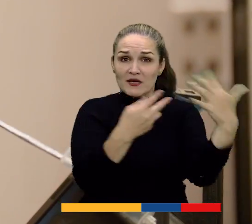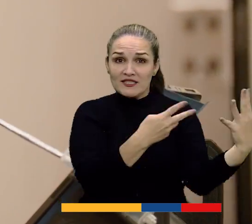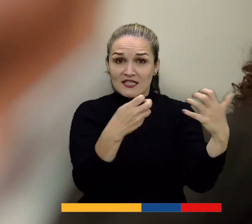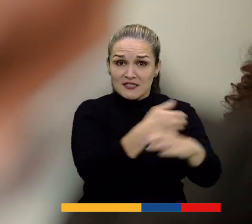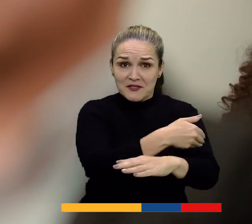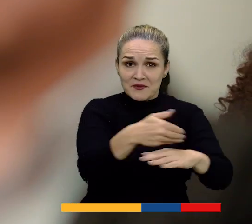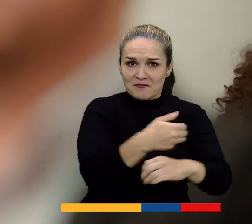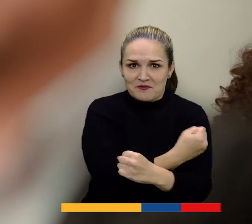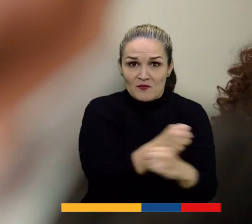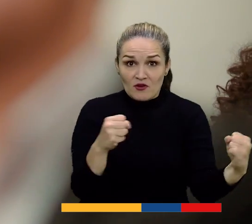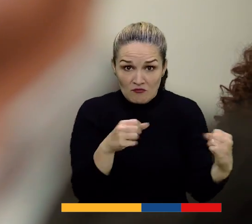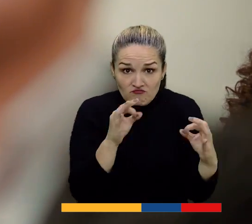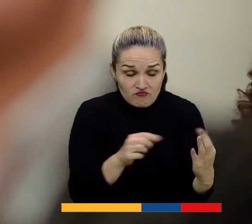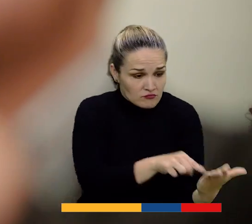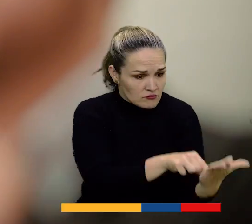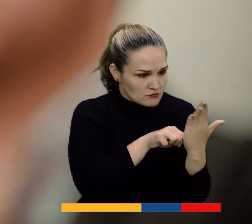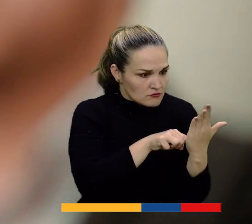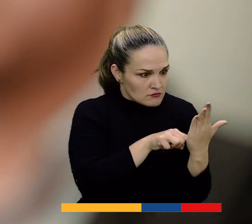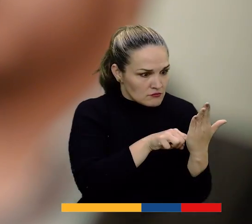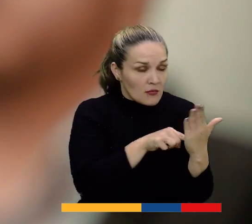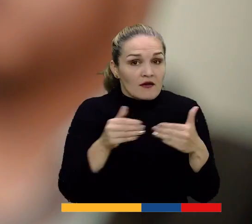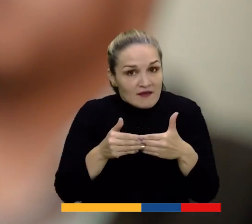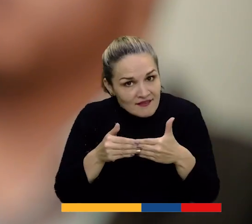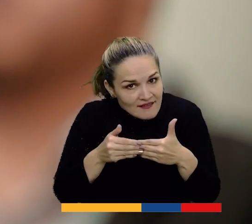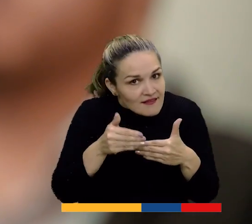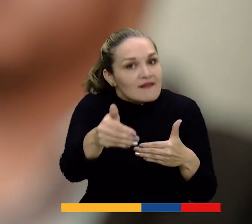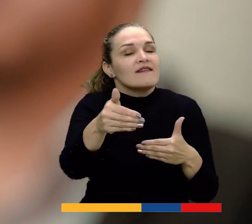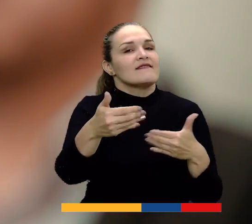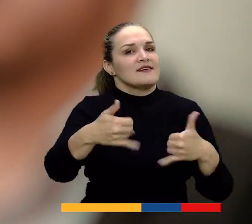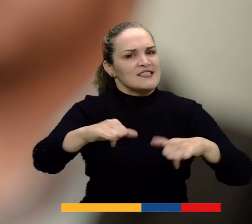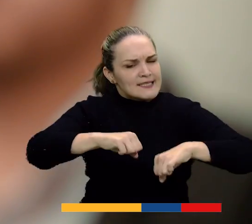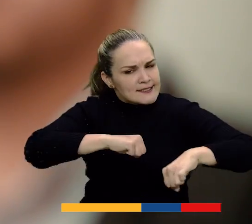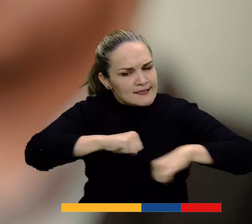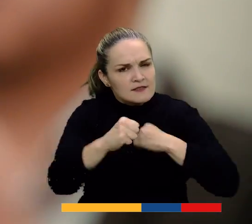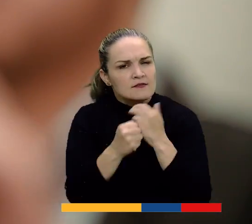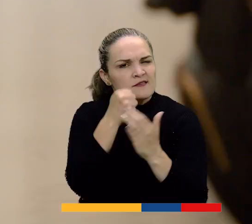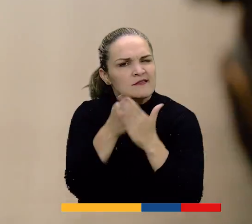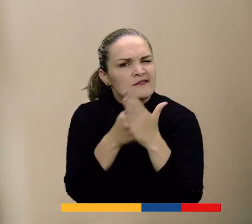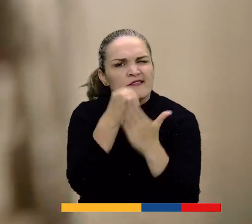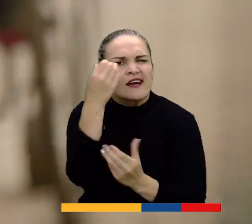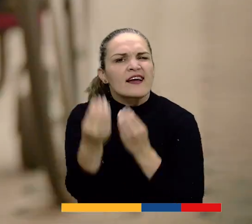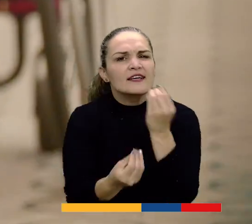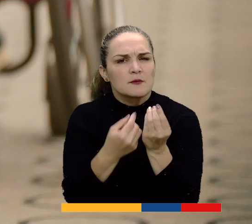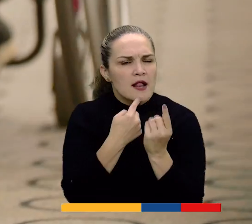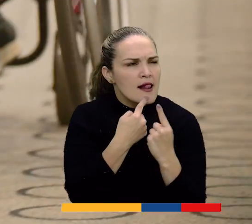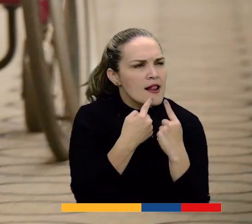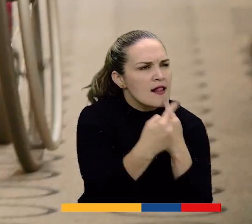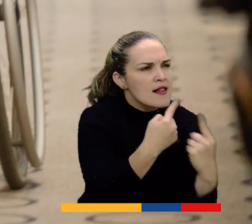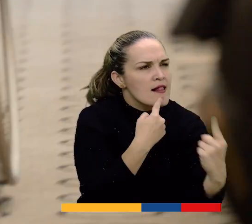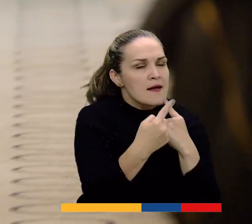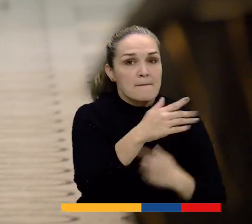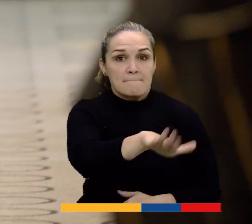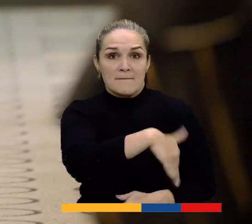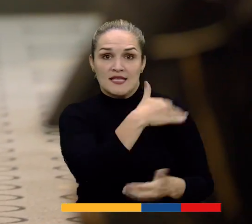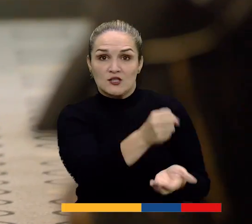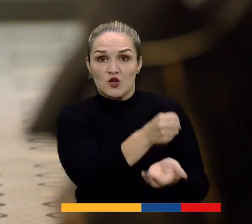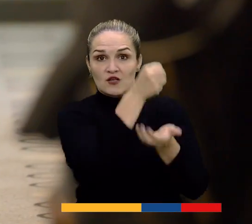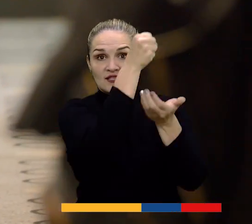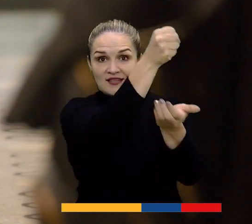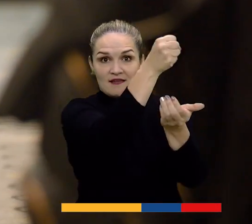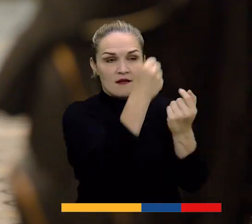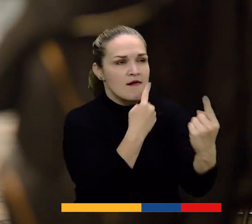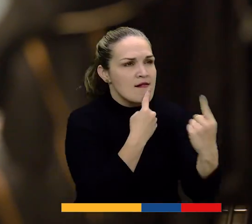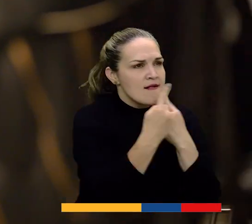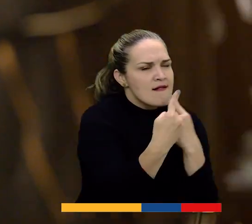para el país? Eso es lo que encontramos. Ahora lo que estamos haciendo es discutiendo